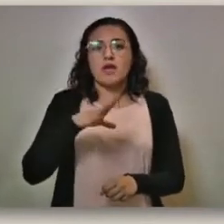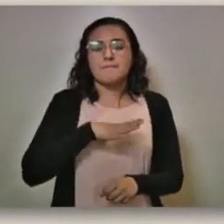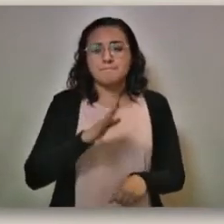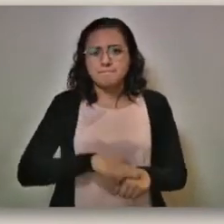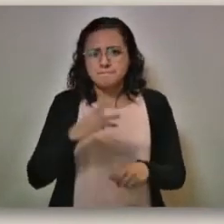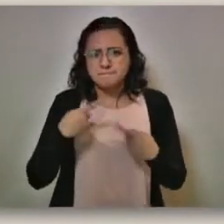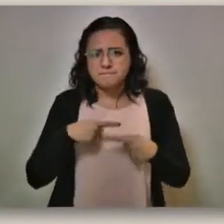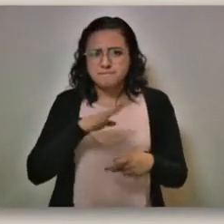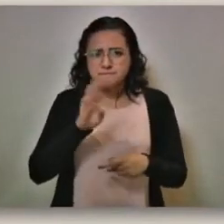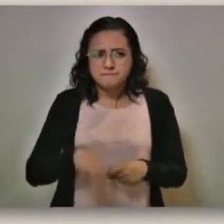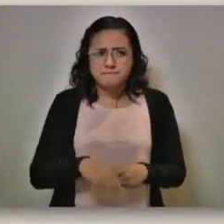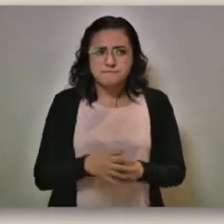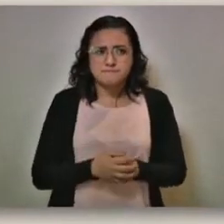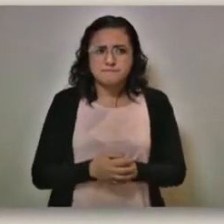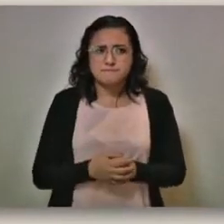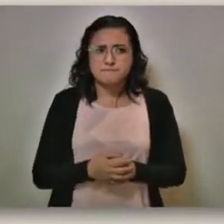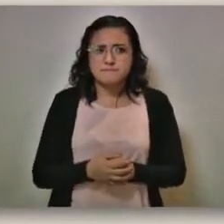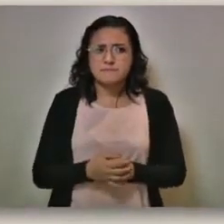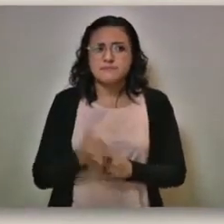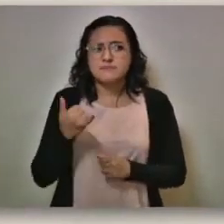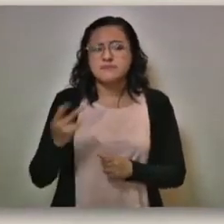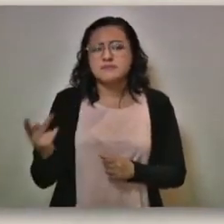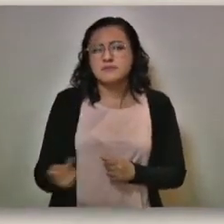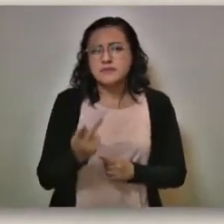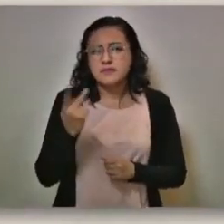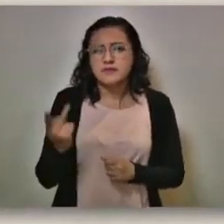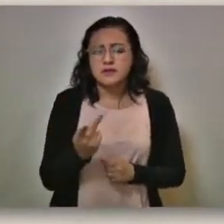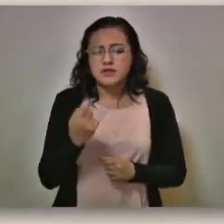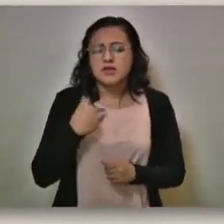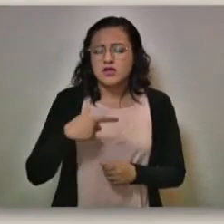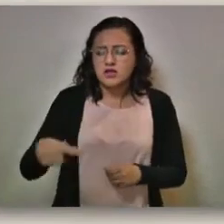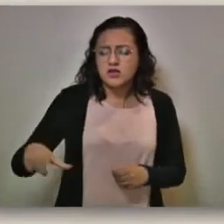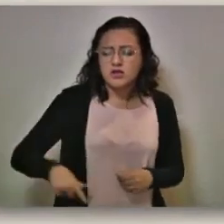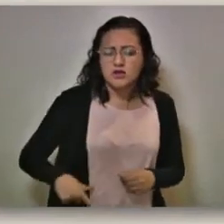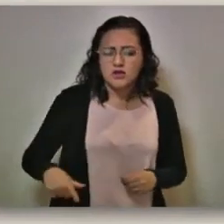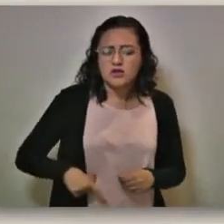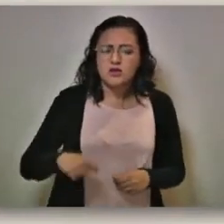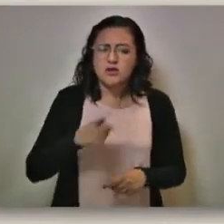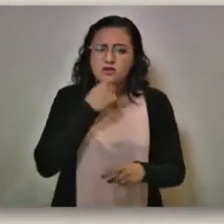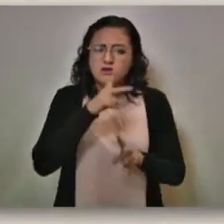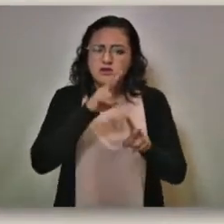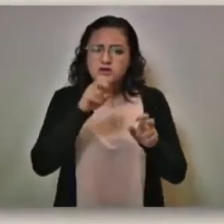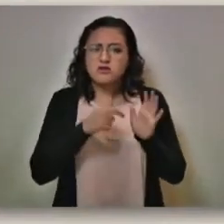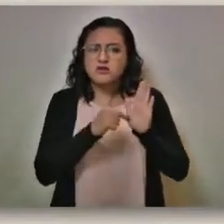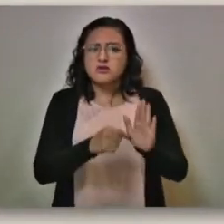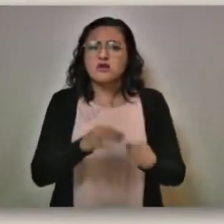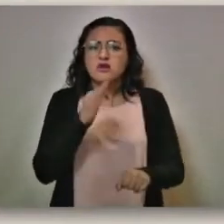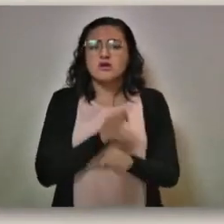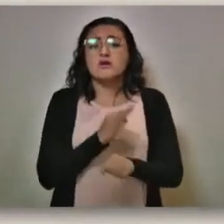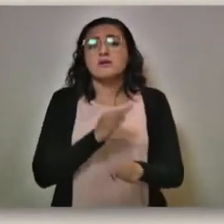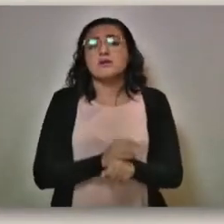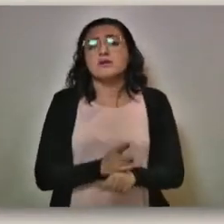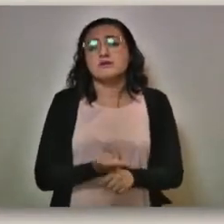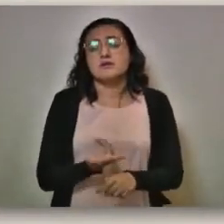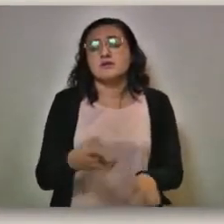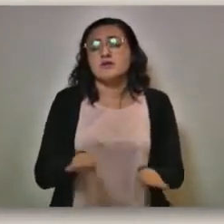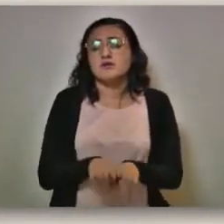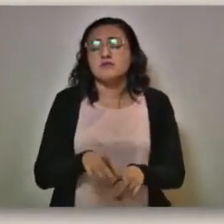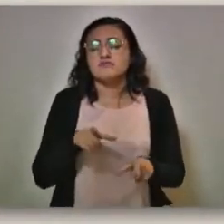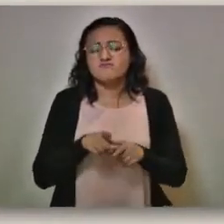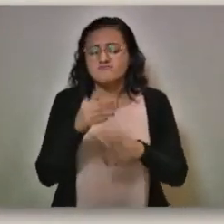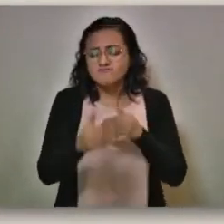fallecimientos. Y preguntarle al gobernador, habla de este decreto en el cual, pues, se hace extensiva el